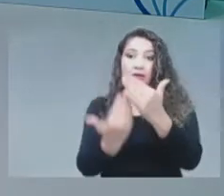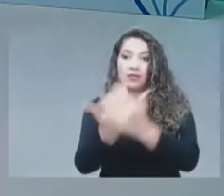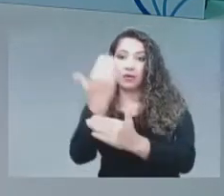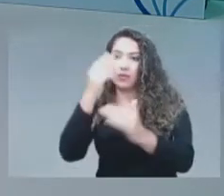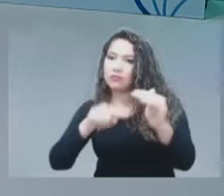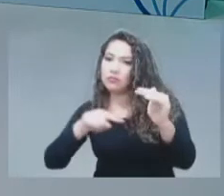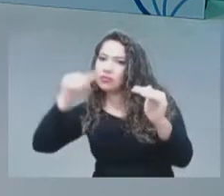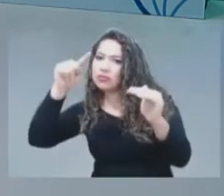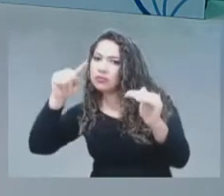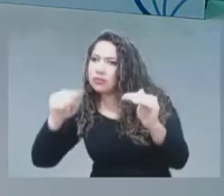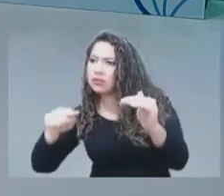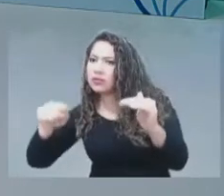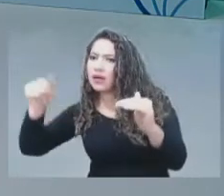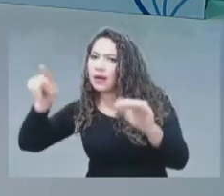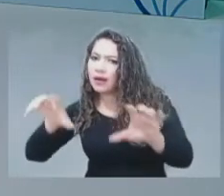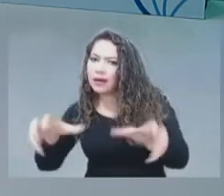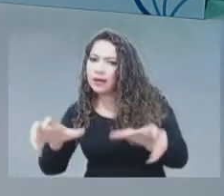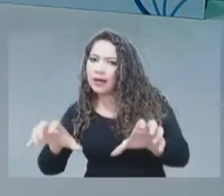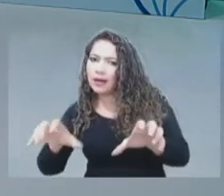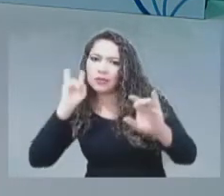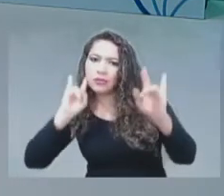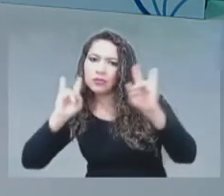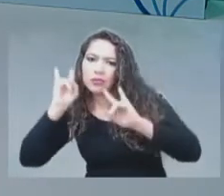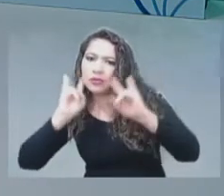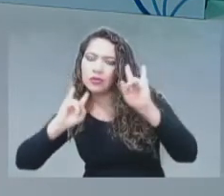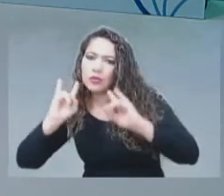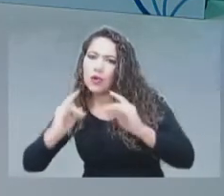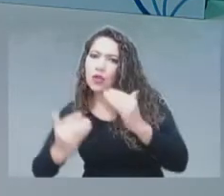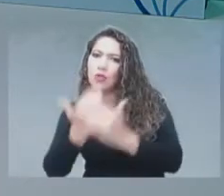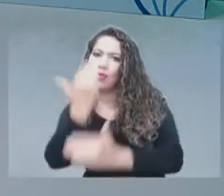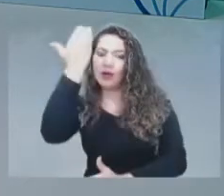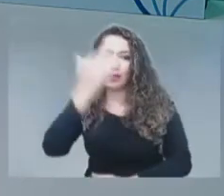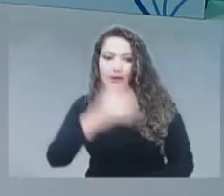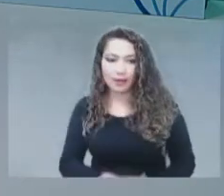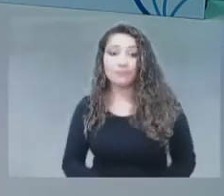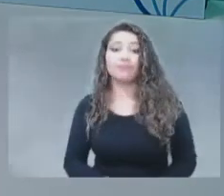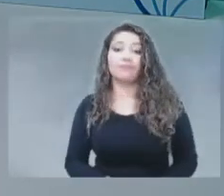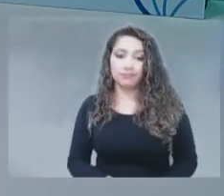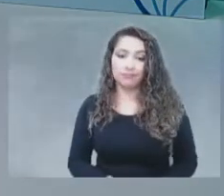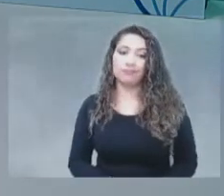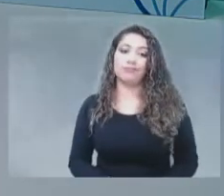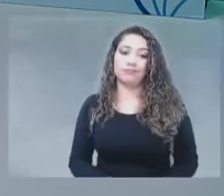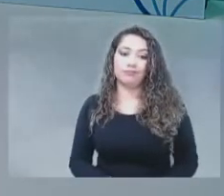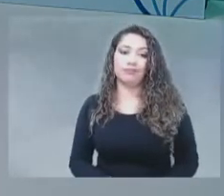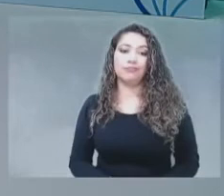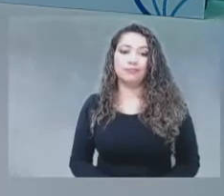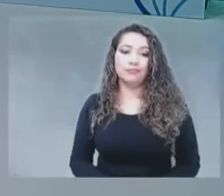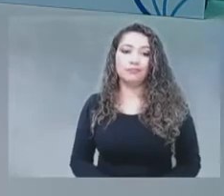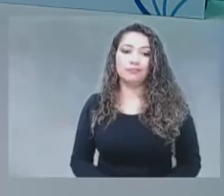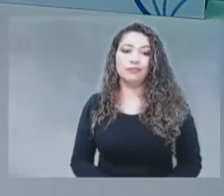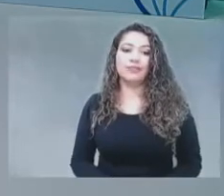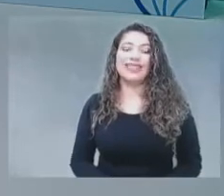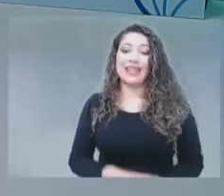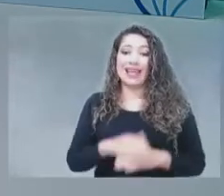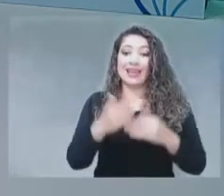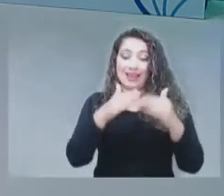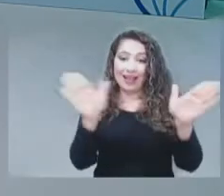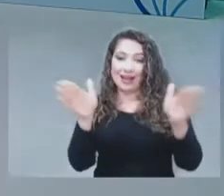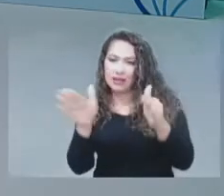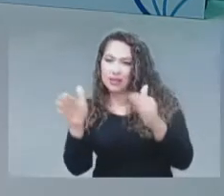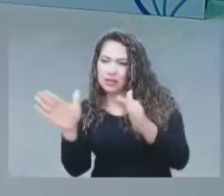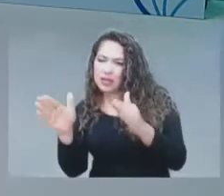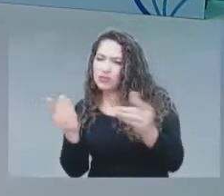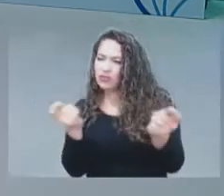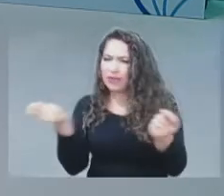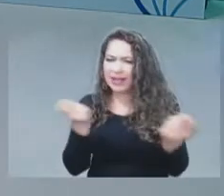radiodifusión sonora. Tenemos canales más cercanos, pero que de toda manera se